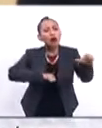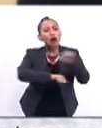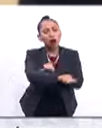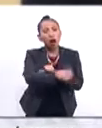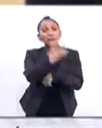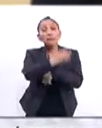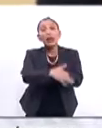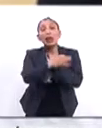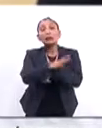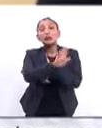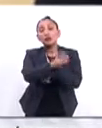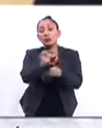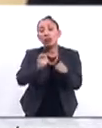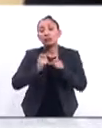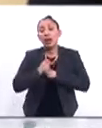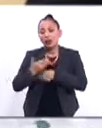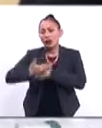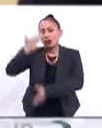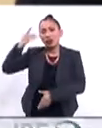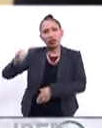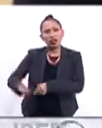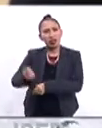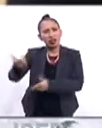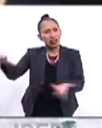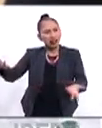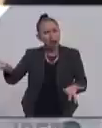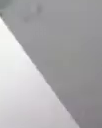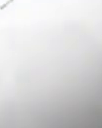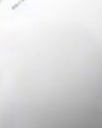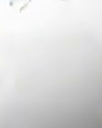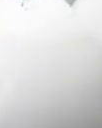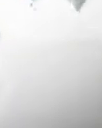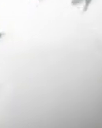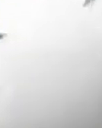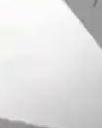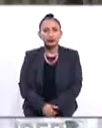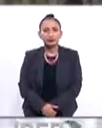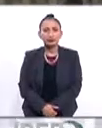regreso temporalmente si me dan un muro permanente abra el gobierno